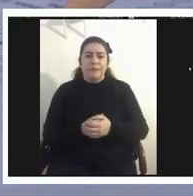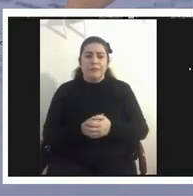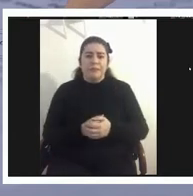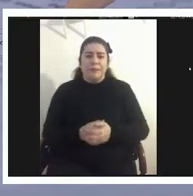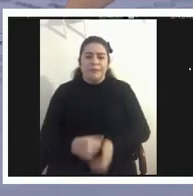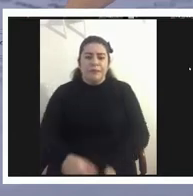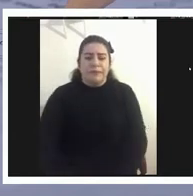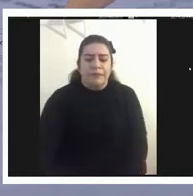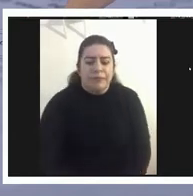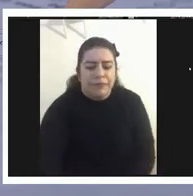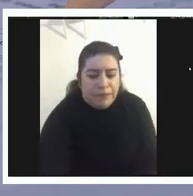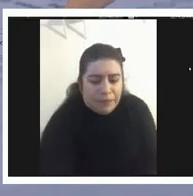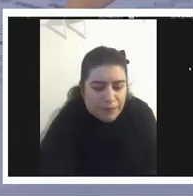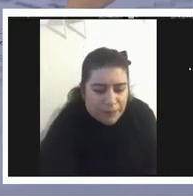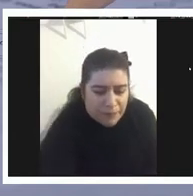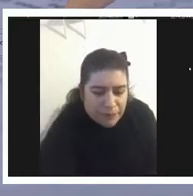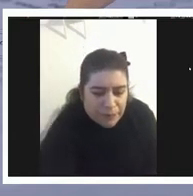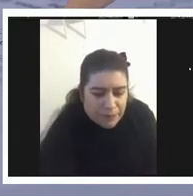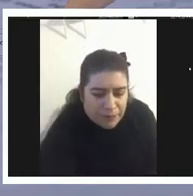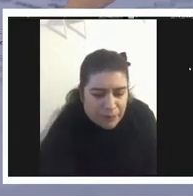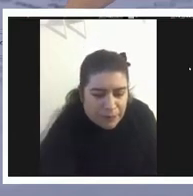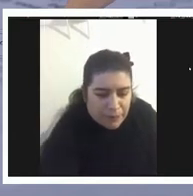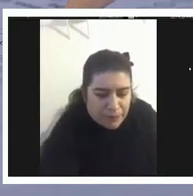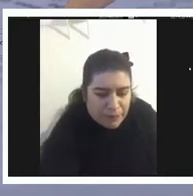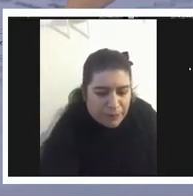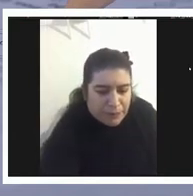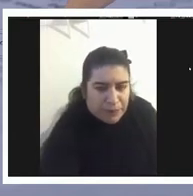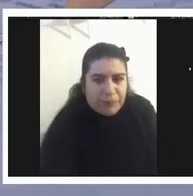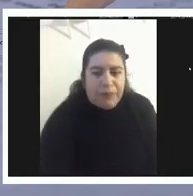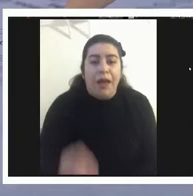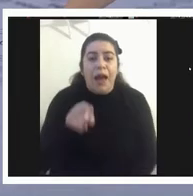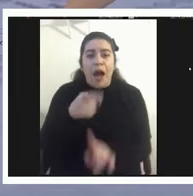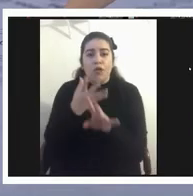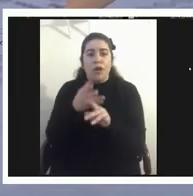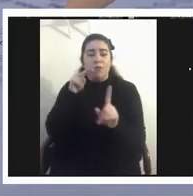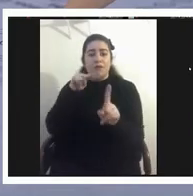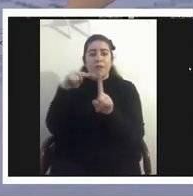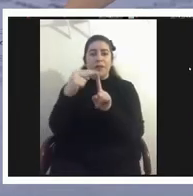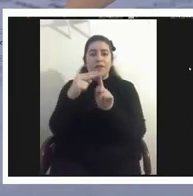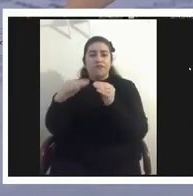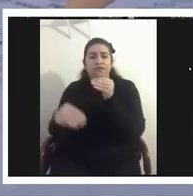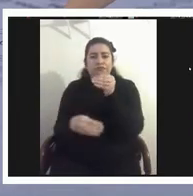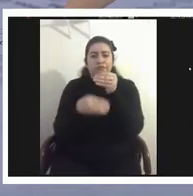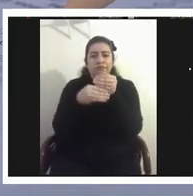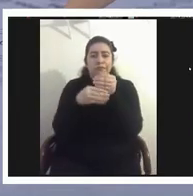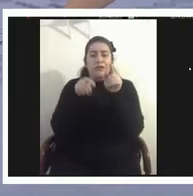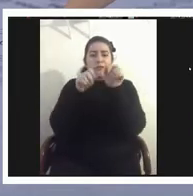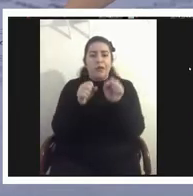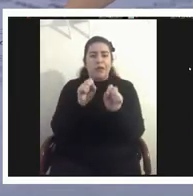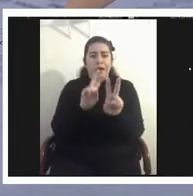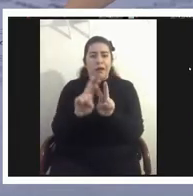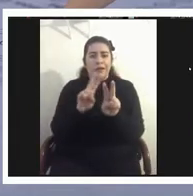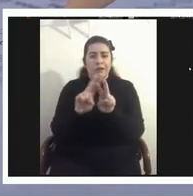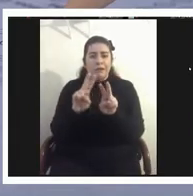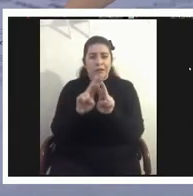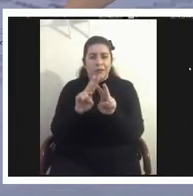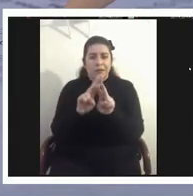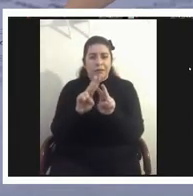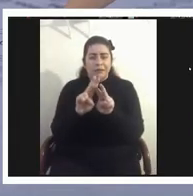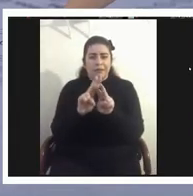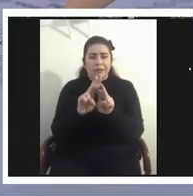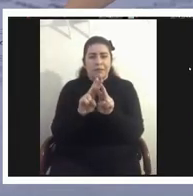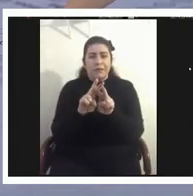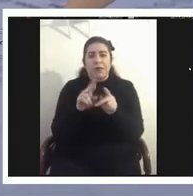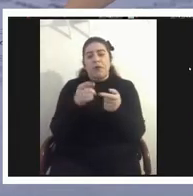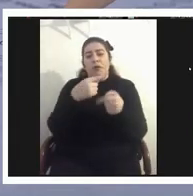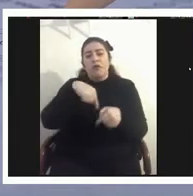hay también una perspectiva complementaria que dice que esto puede generar o reforzar uno a nosotros pero también